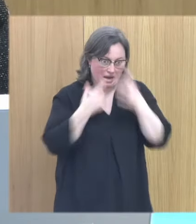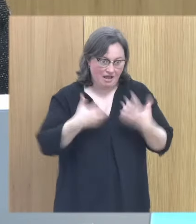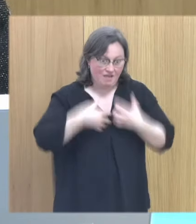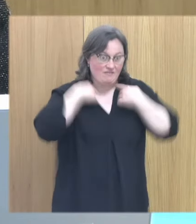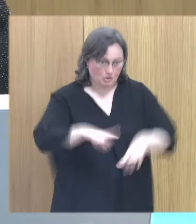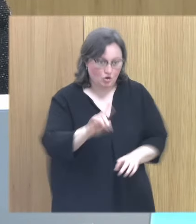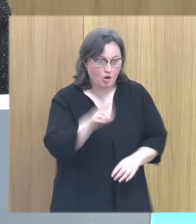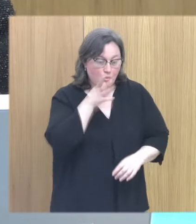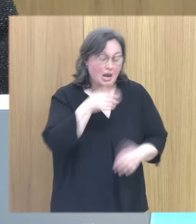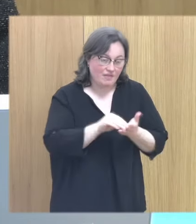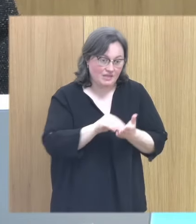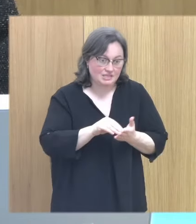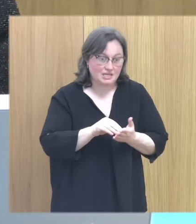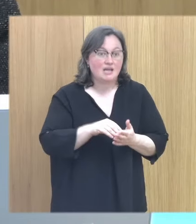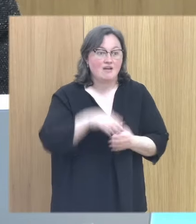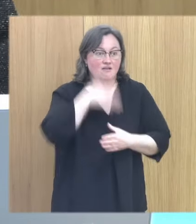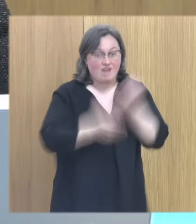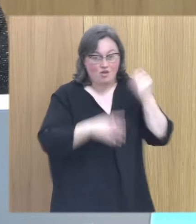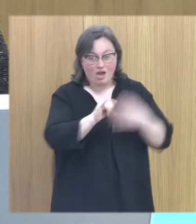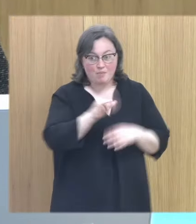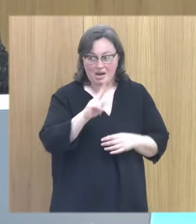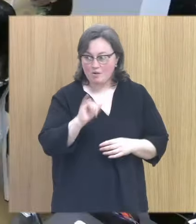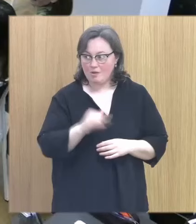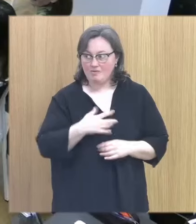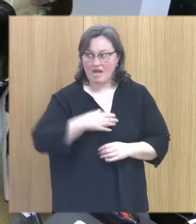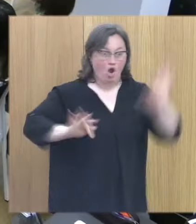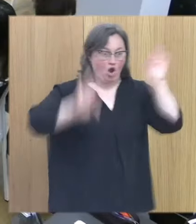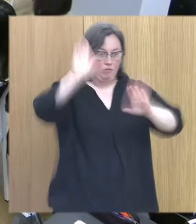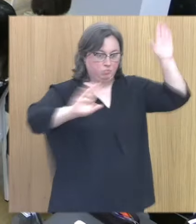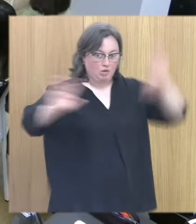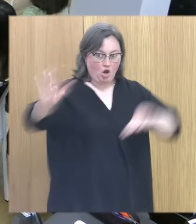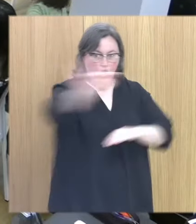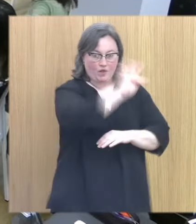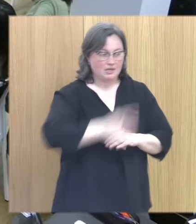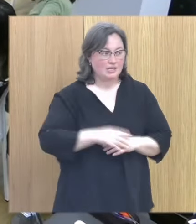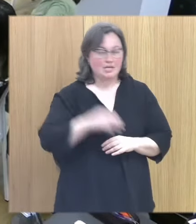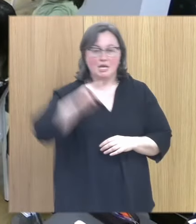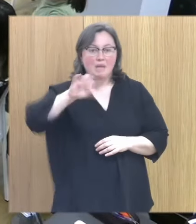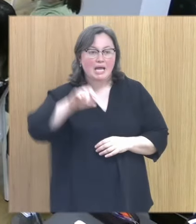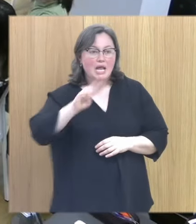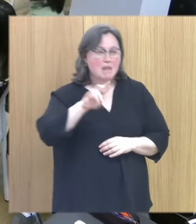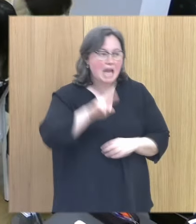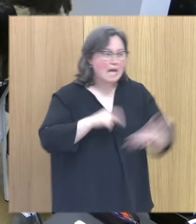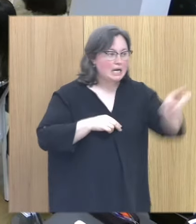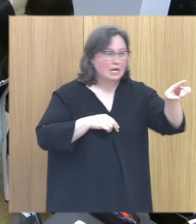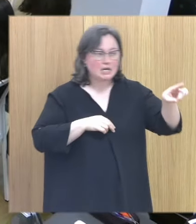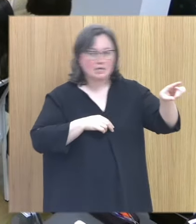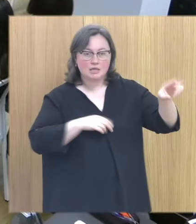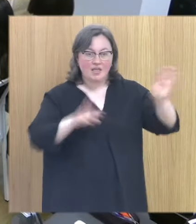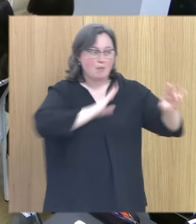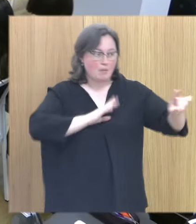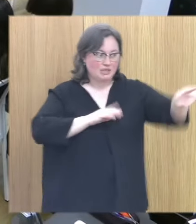también hay algún caso que sale mal vamos por orden estaba Miguel Pilar de